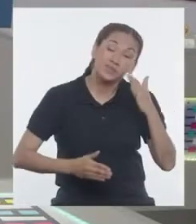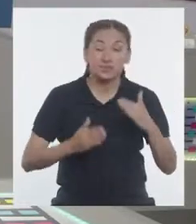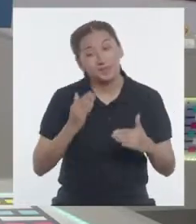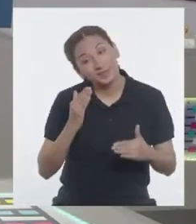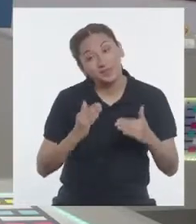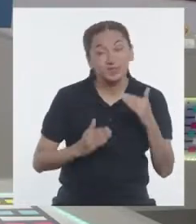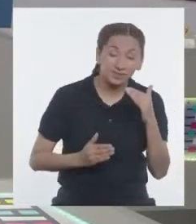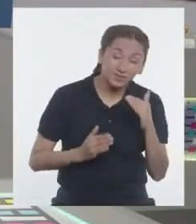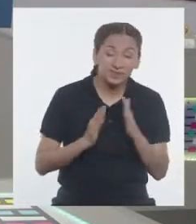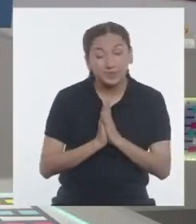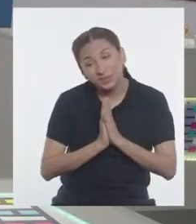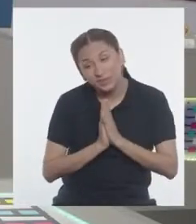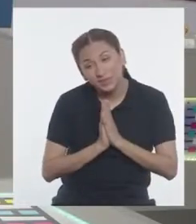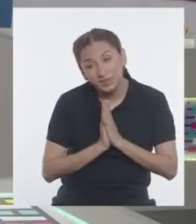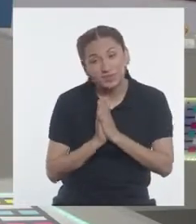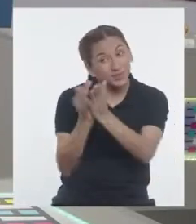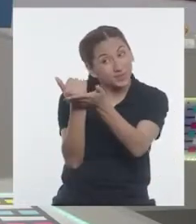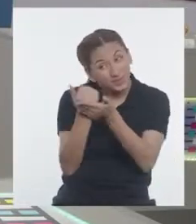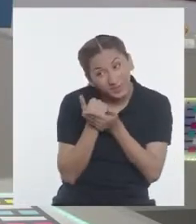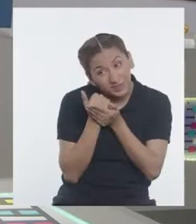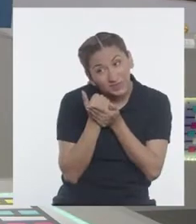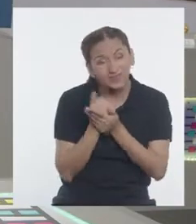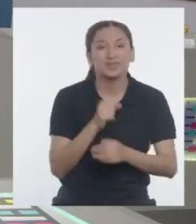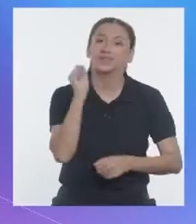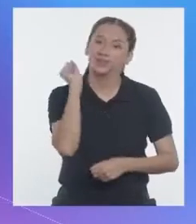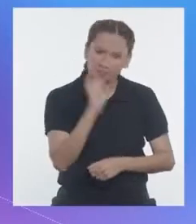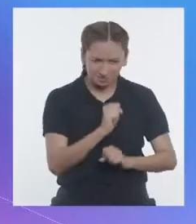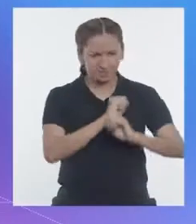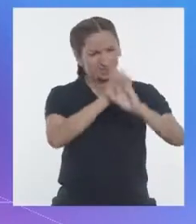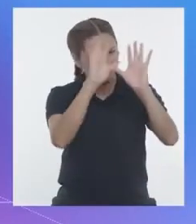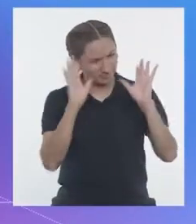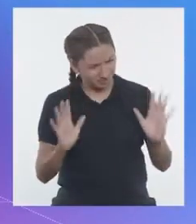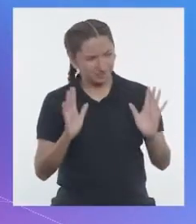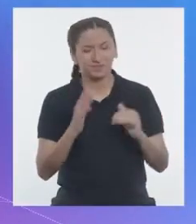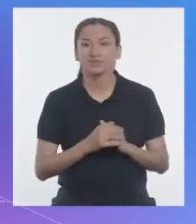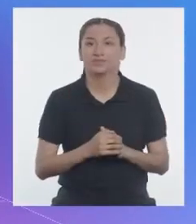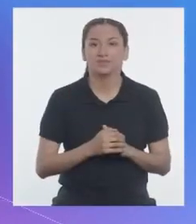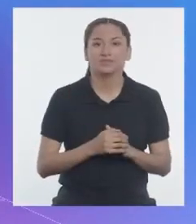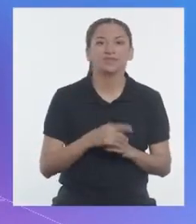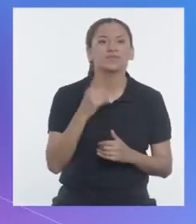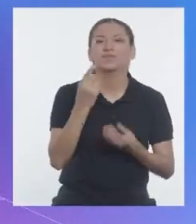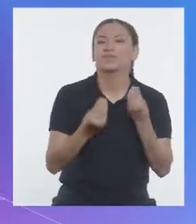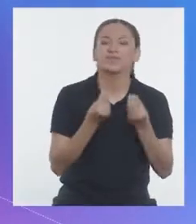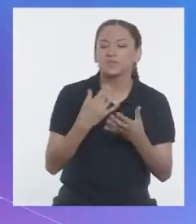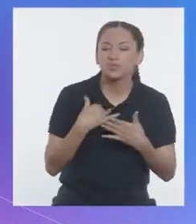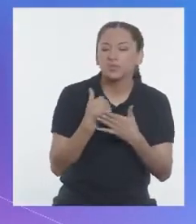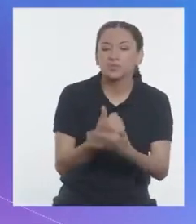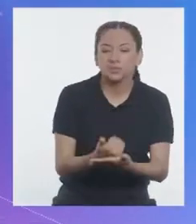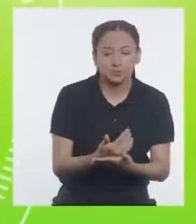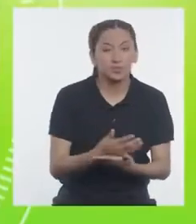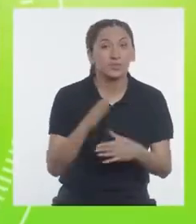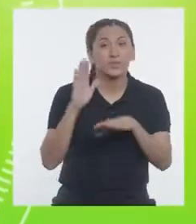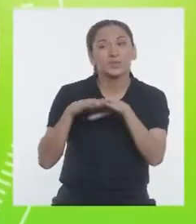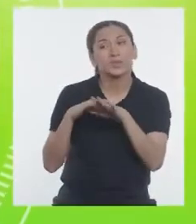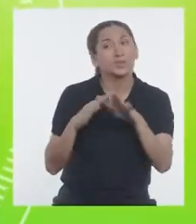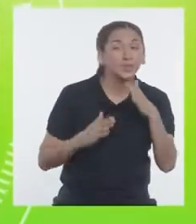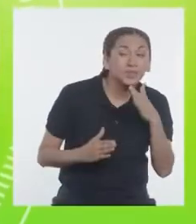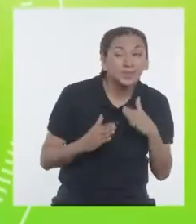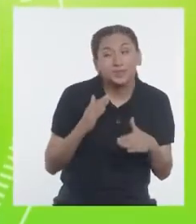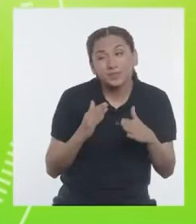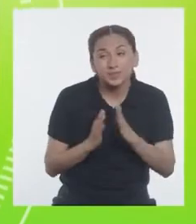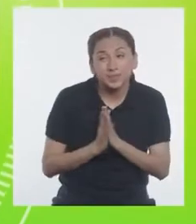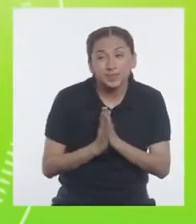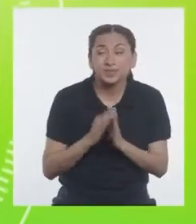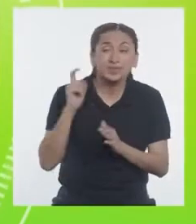¡Makita! ¿Nos ayudas? Por supuesto, Techi. ¿En qué les puedo ayudar? Maquita,